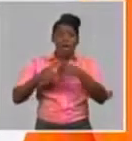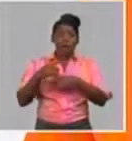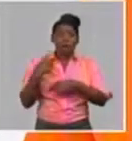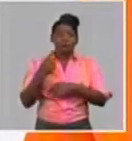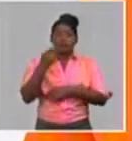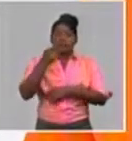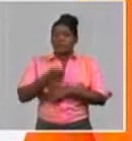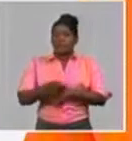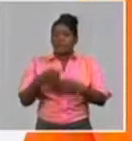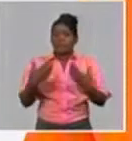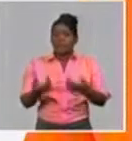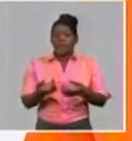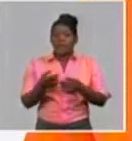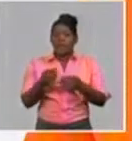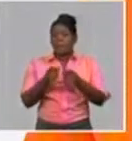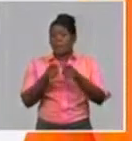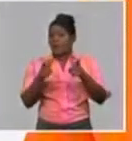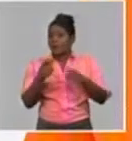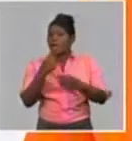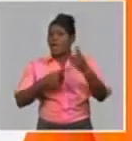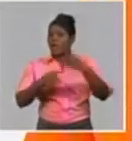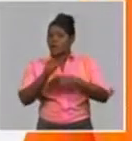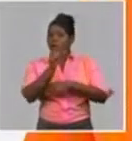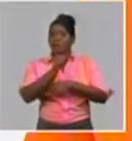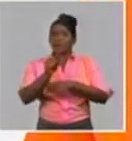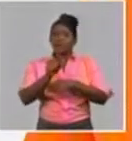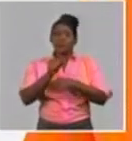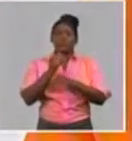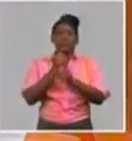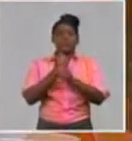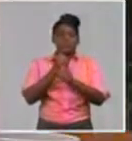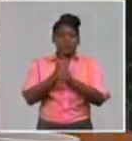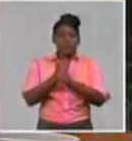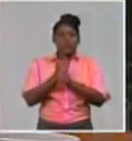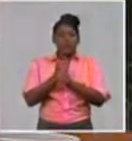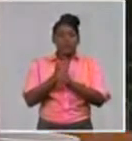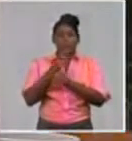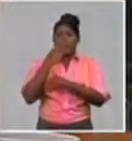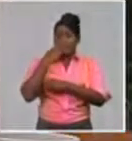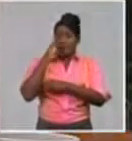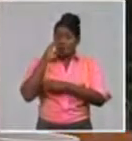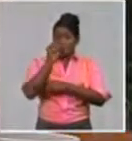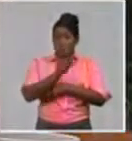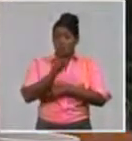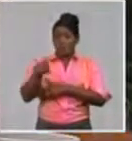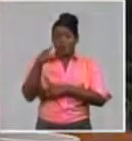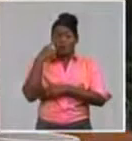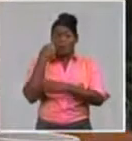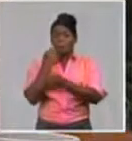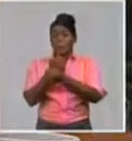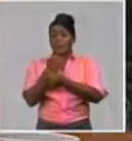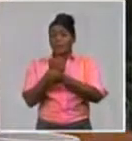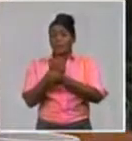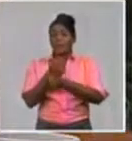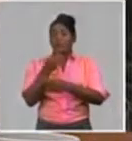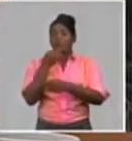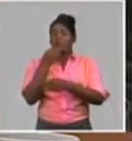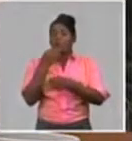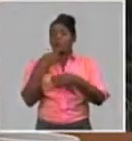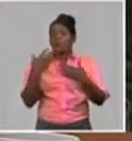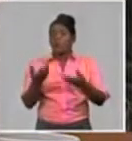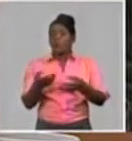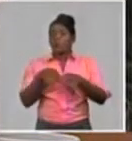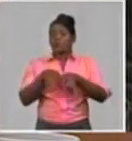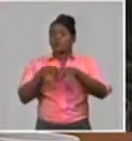trabajadores, con antecedentes de movilidad y 1.702 adultos mayores en riesgo, se mantendrán en la